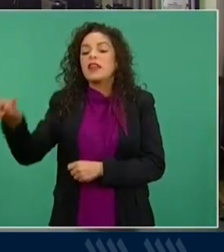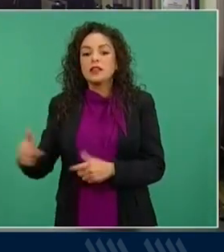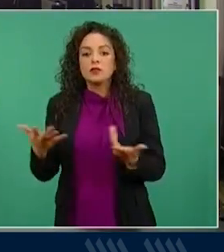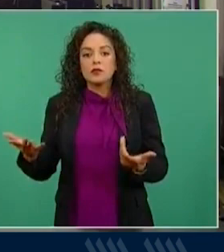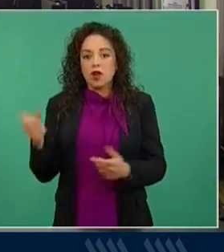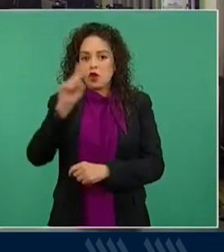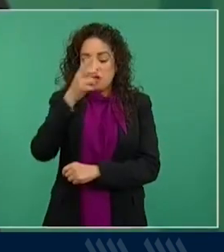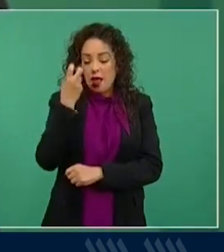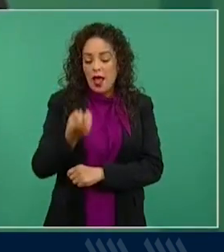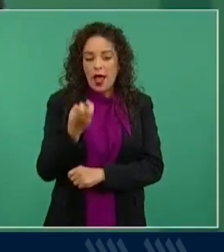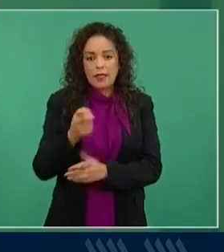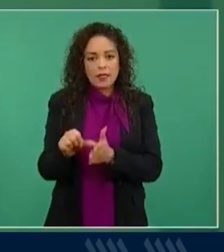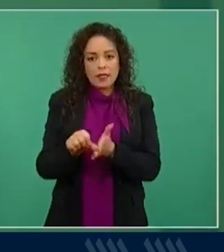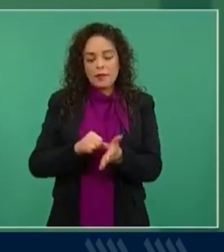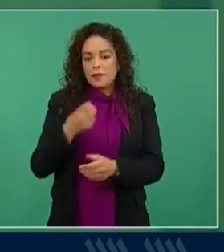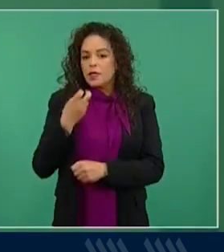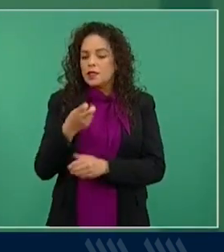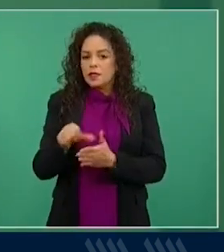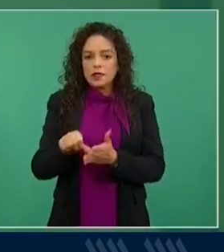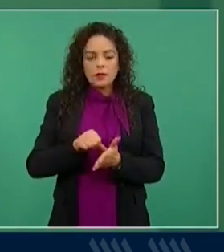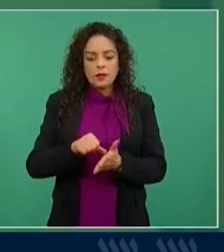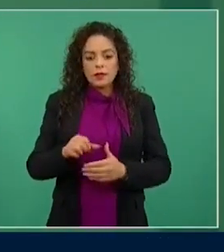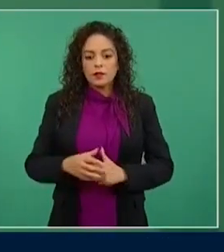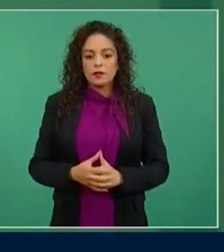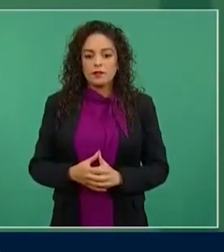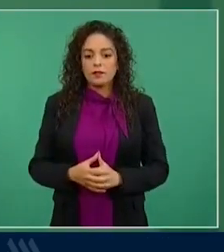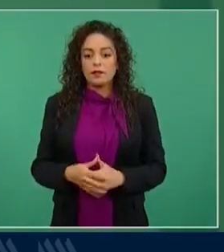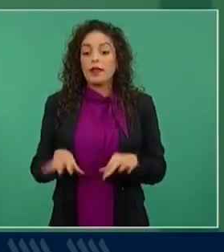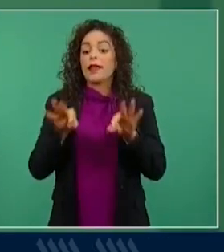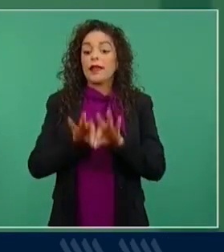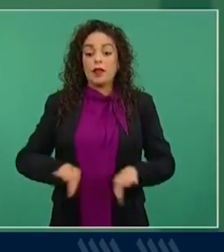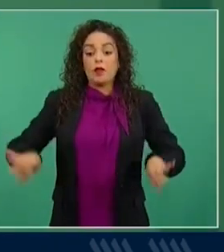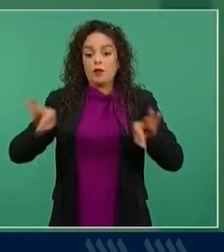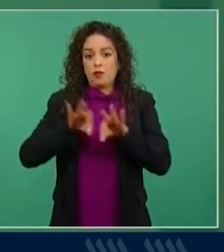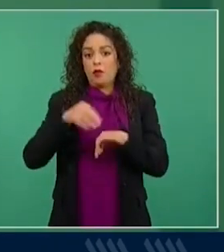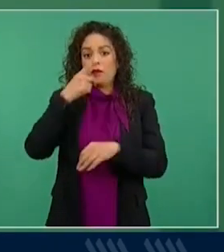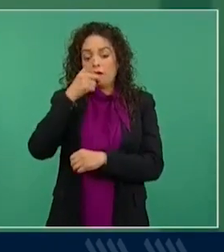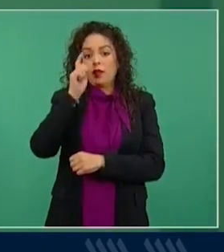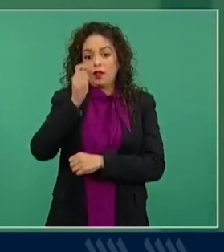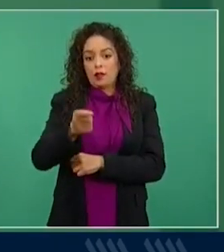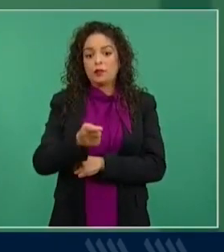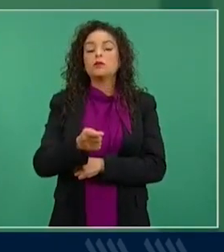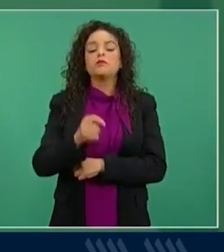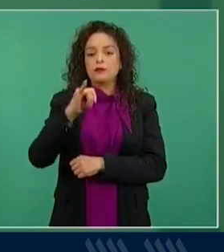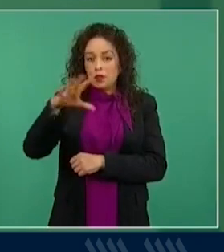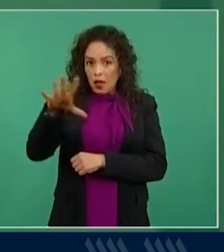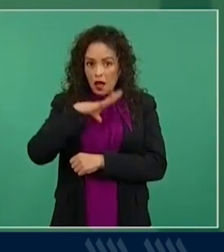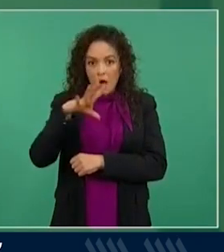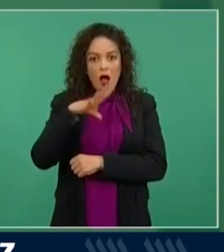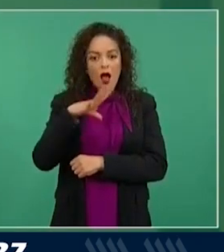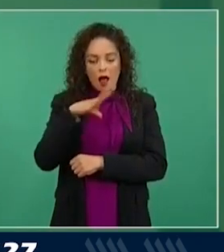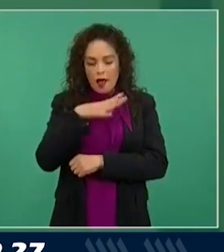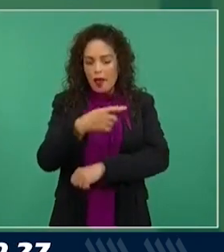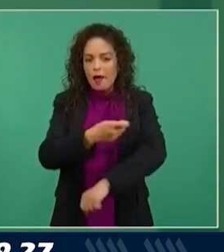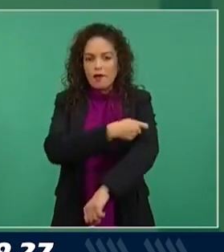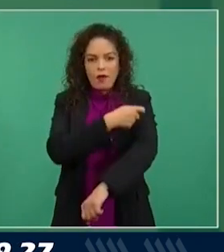mismo mes. Lo importante también señalar es que tenemos vacunas suficientes.